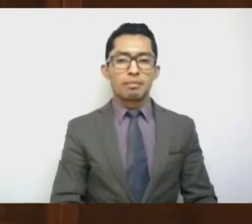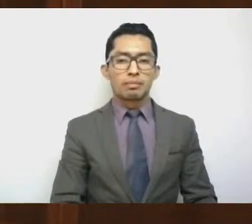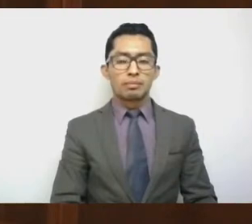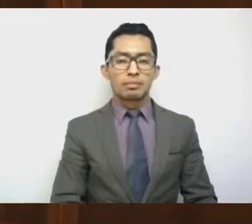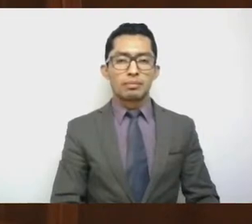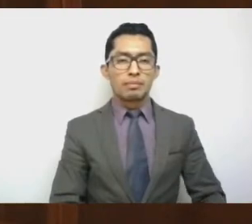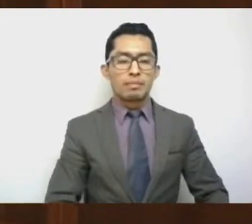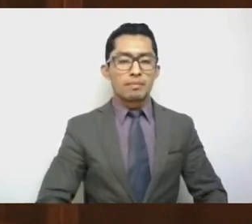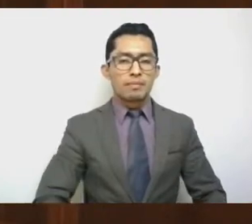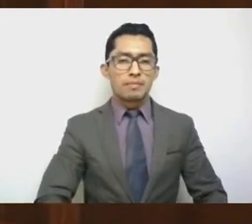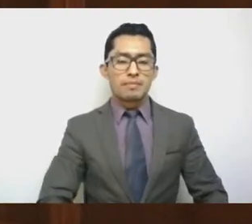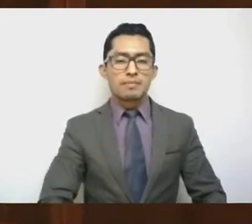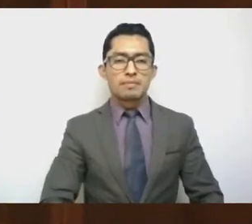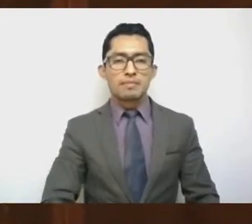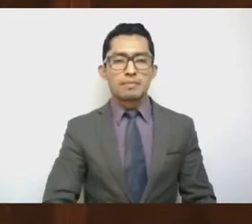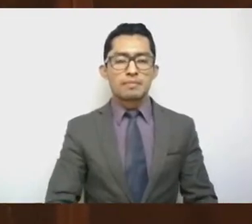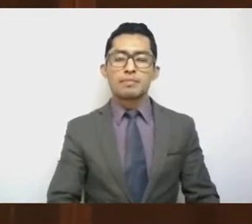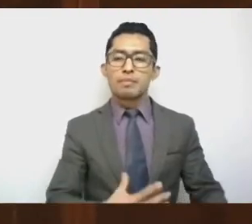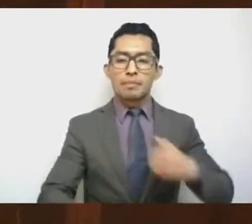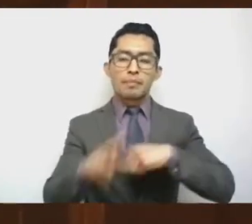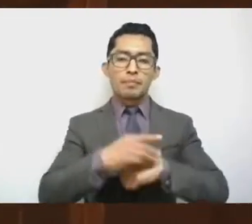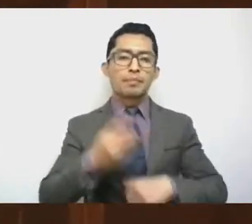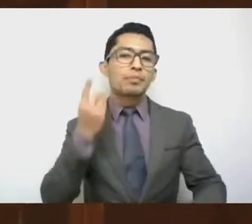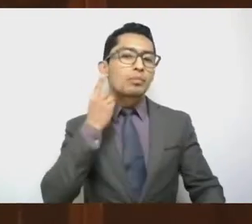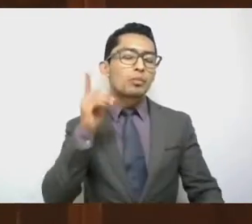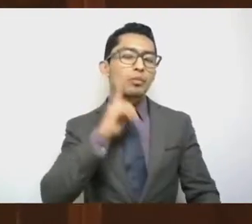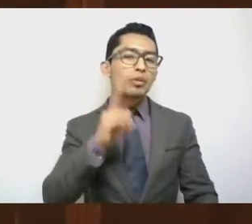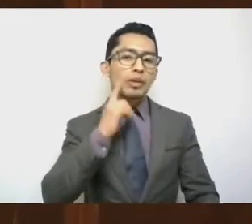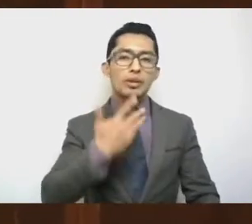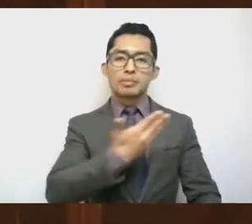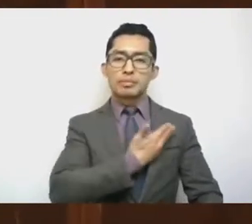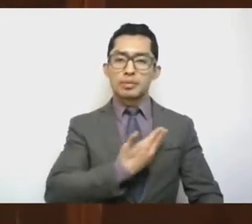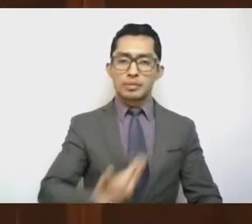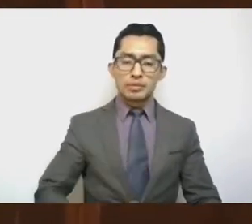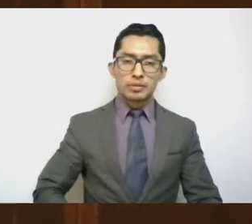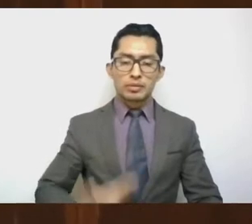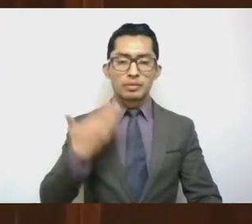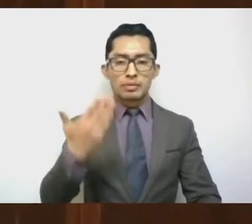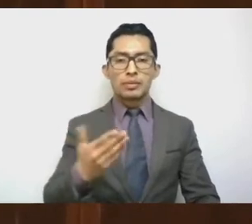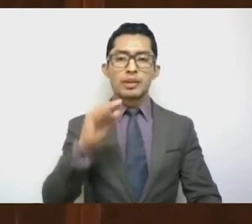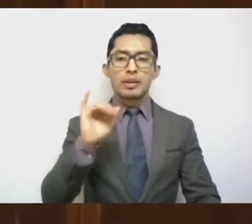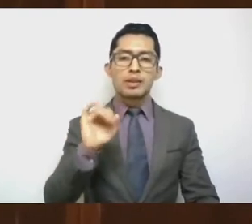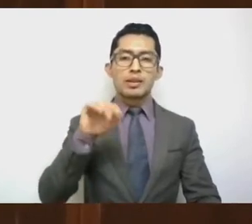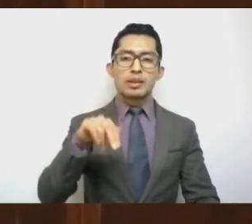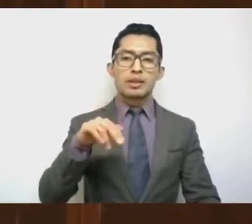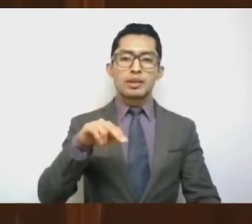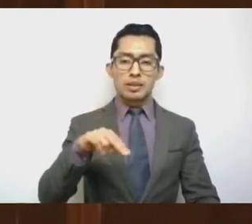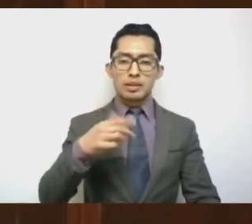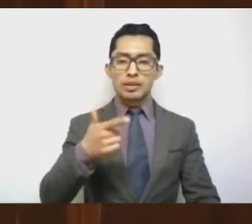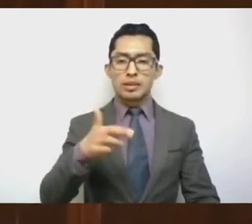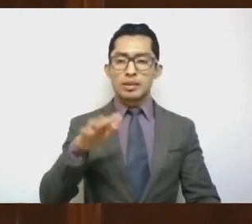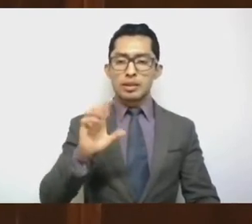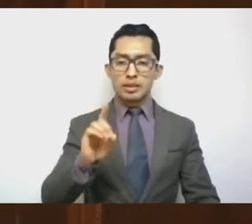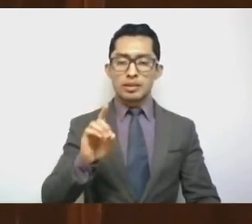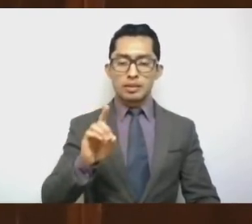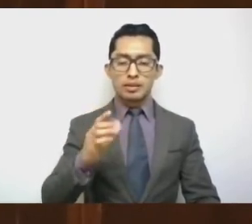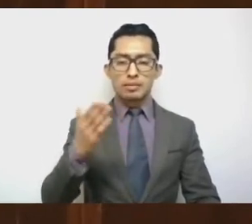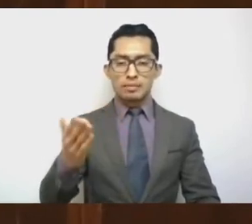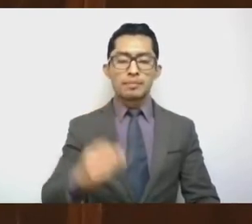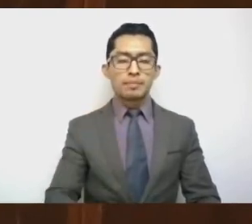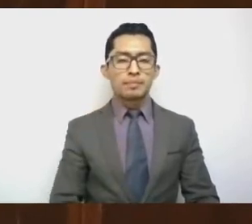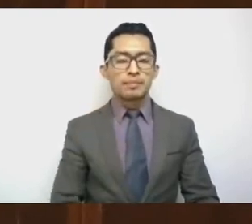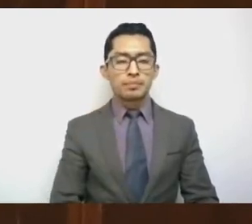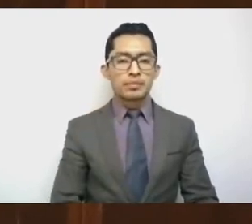Comiso, diputada presidenta Ingrid Graciopani. Saludo